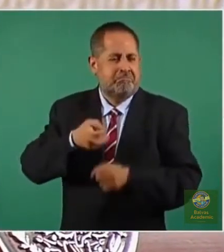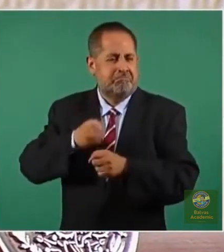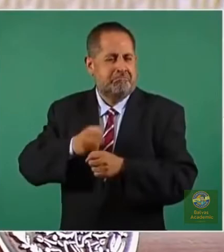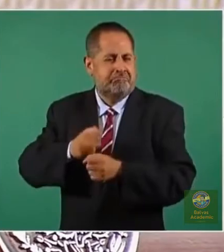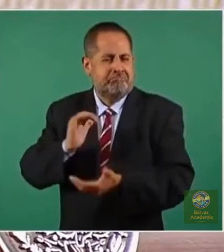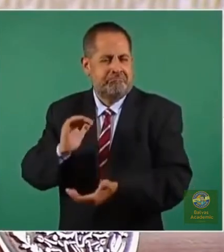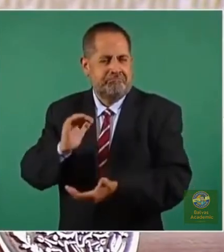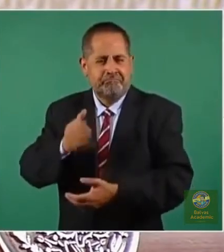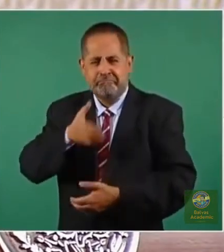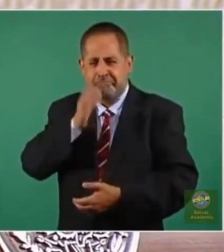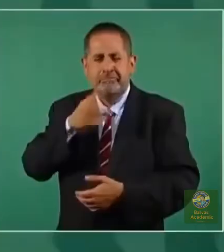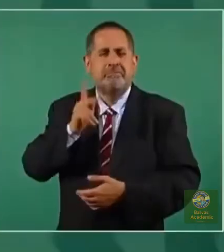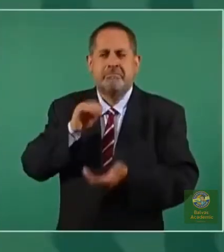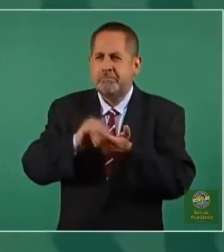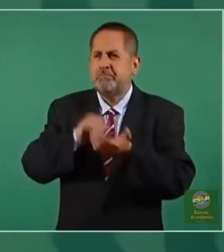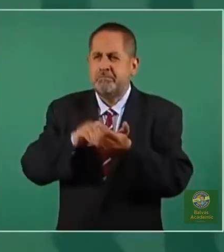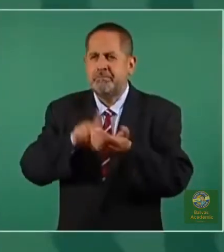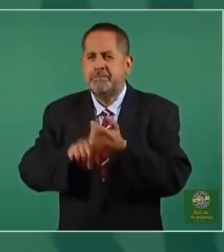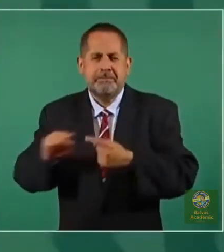pero todavía hay.